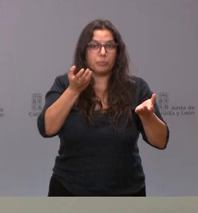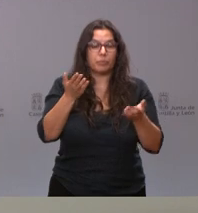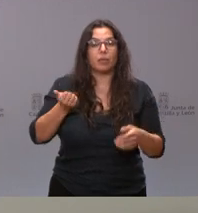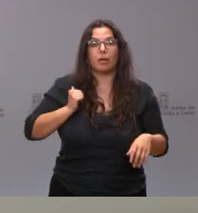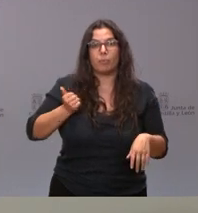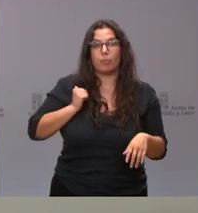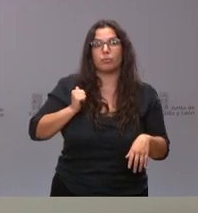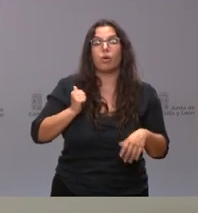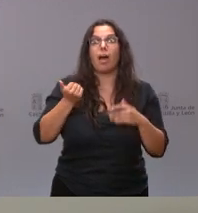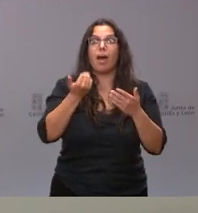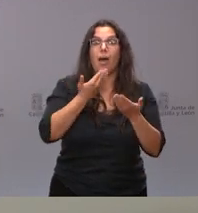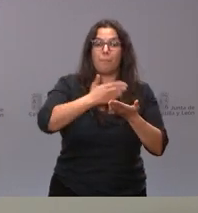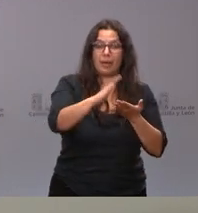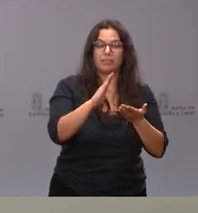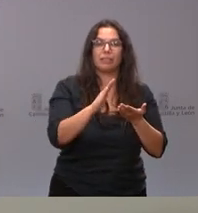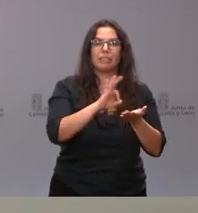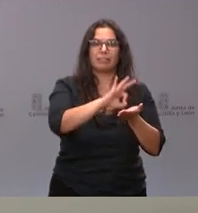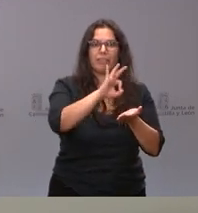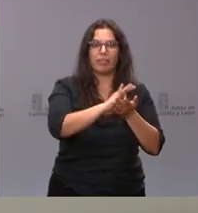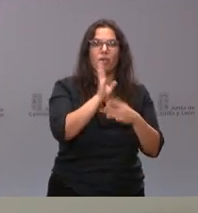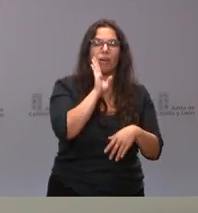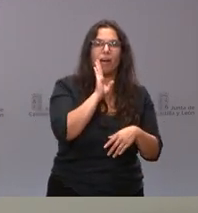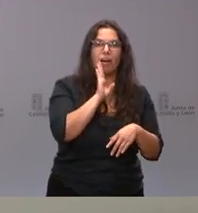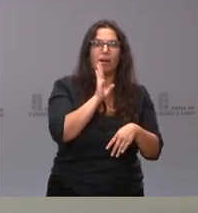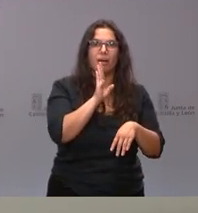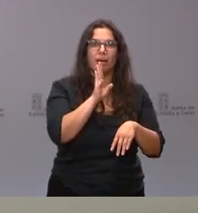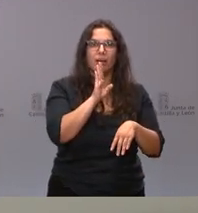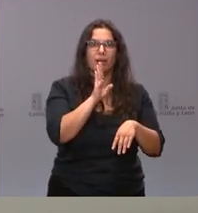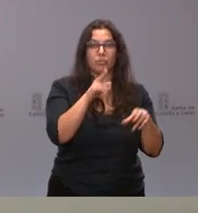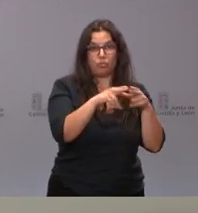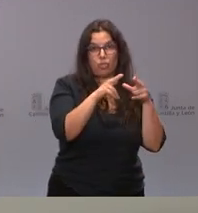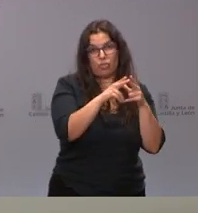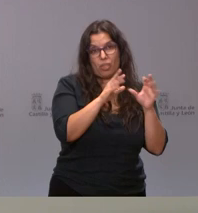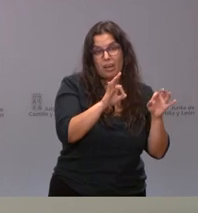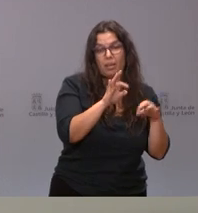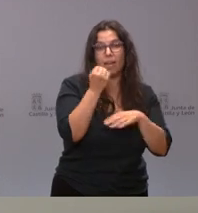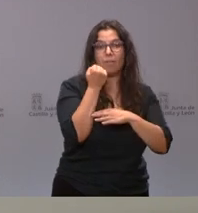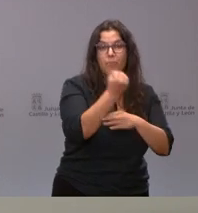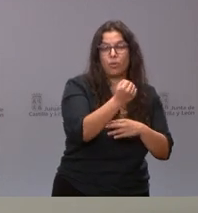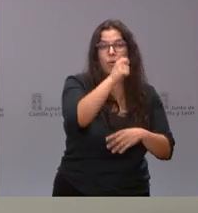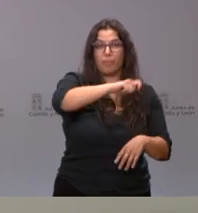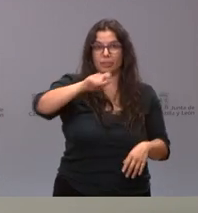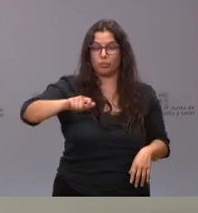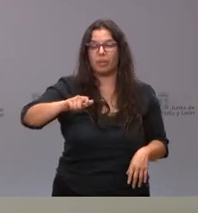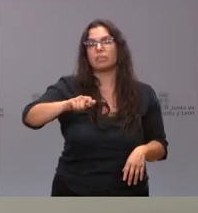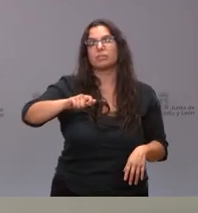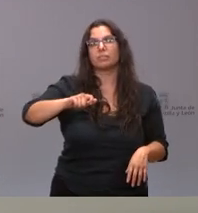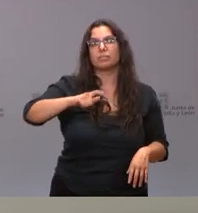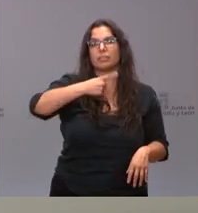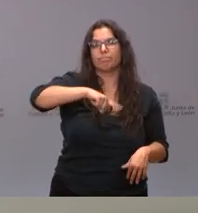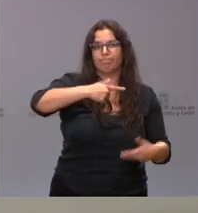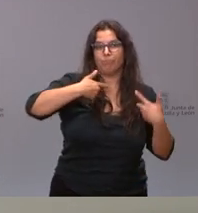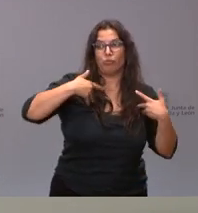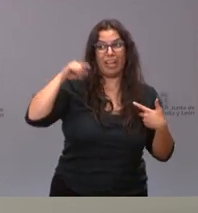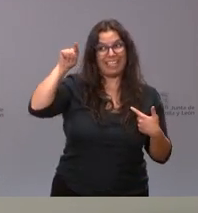allá de la prestación de estos servicios sociales y de apoyo a las personas que están sufriendo en